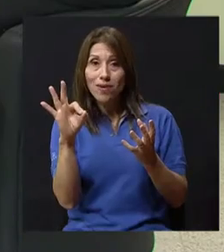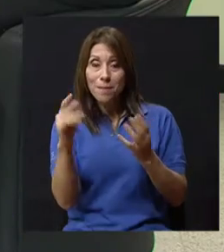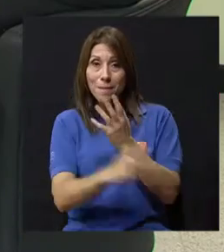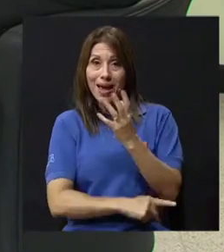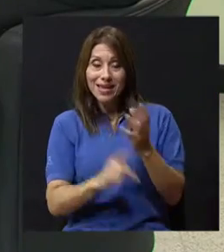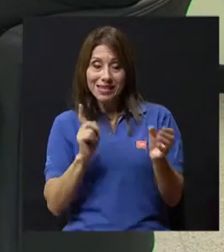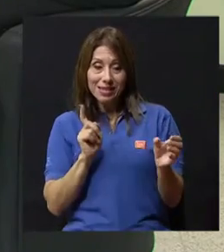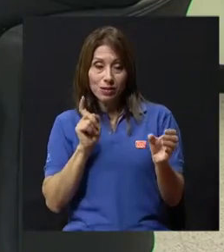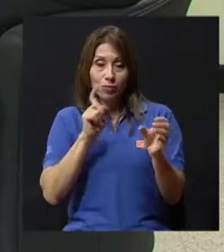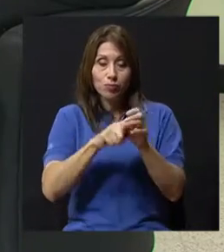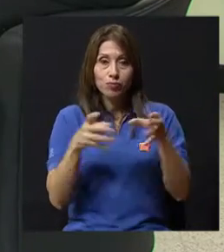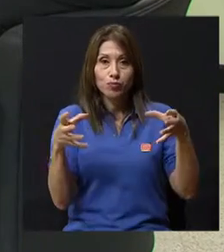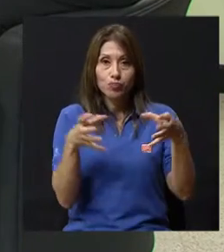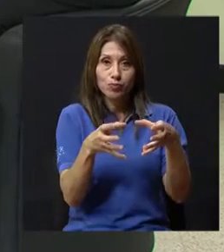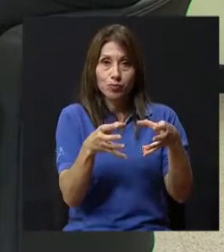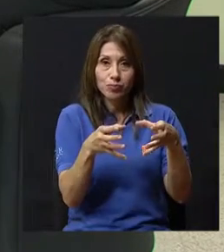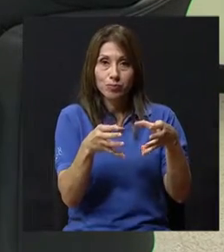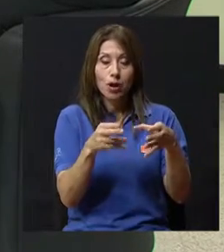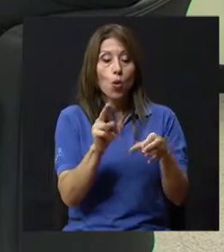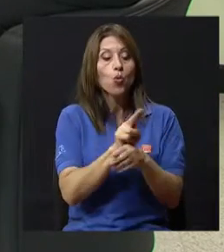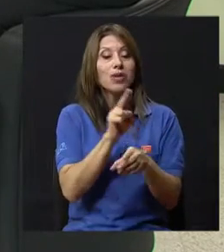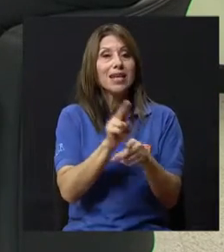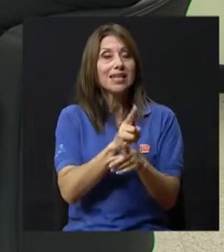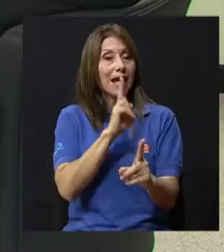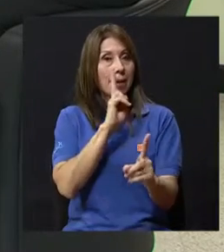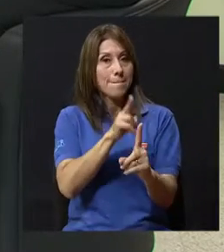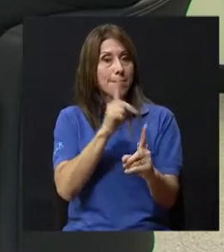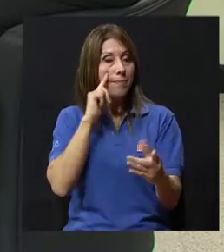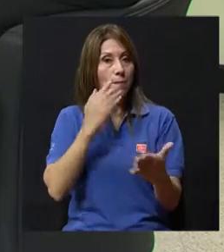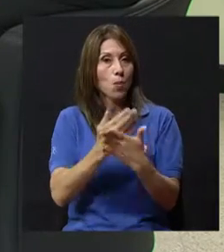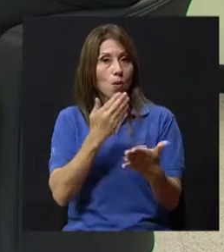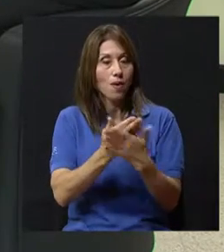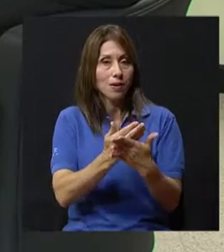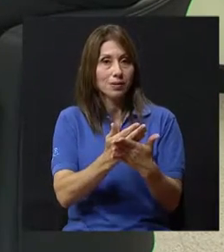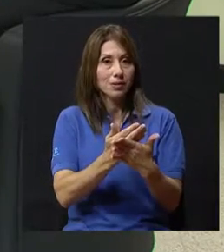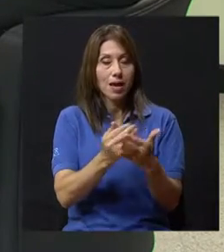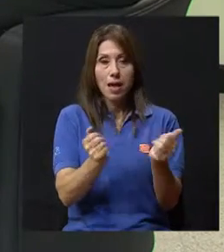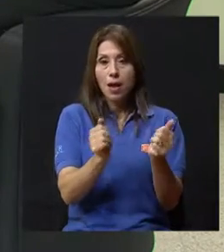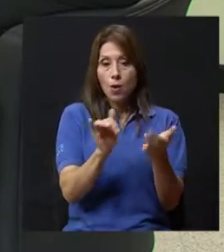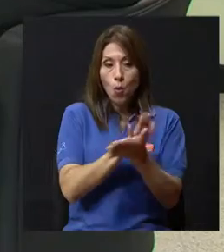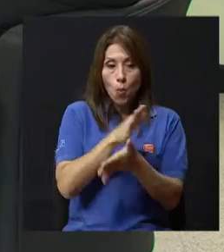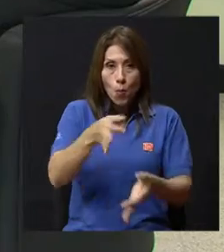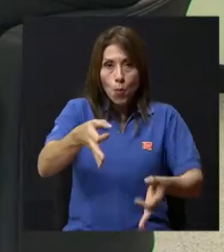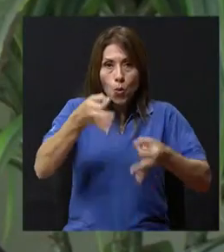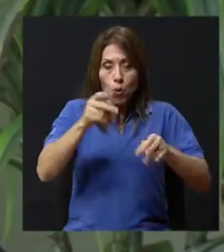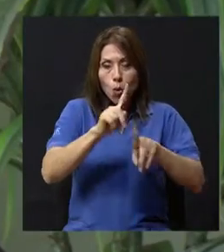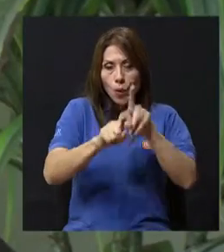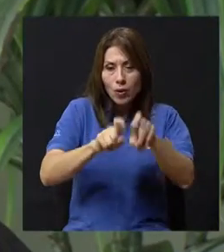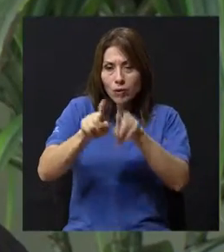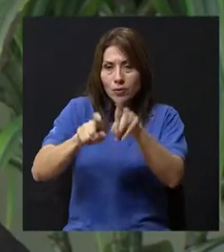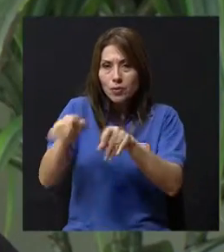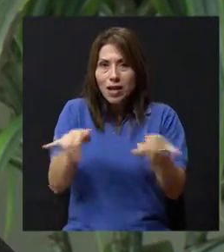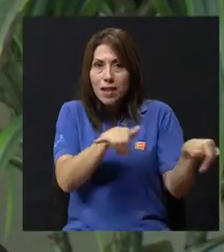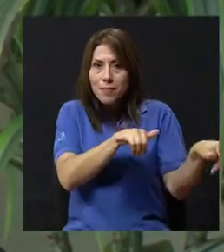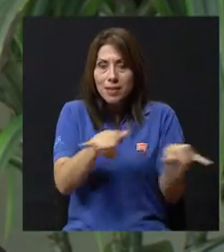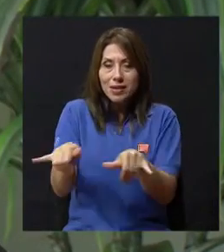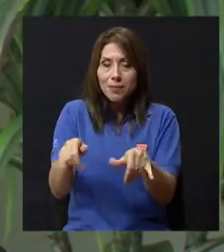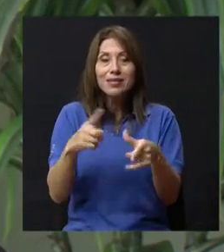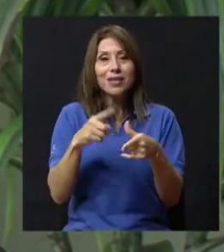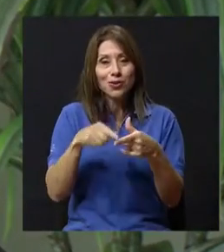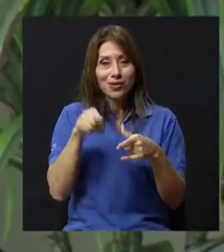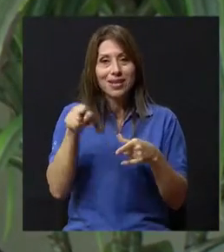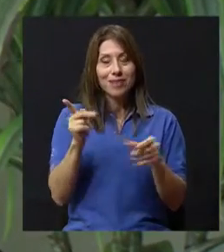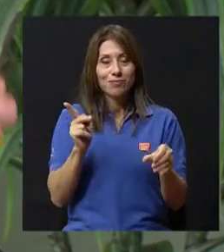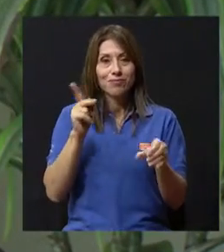un mismo protocolo, o sea, misma manera de saber si se tenía asma con las mismas preguntas, etc. Y vean ustedes qué interesante,